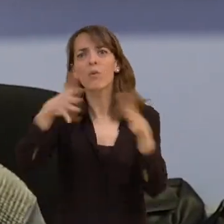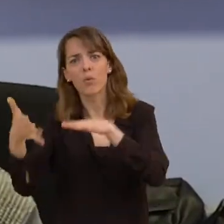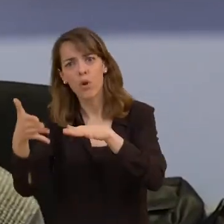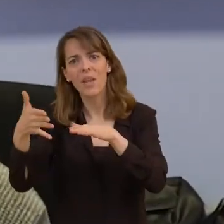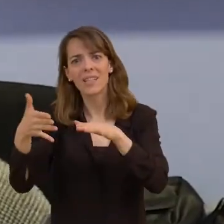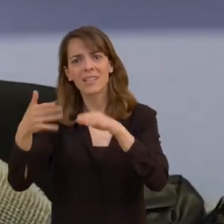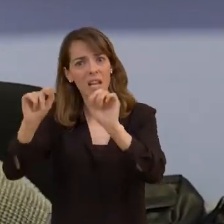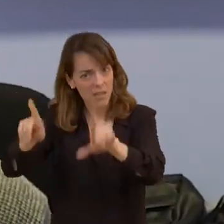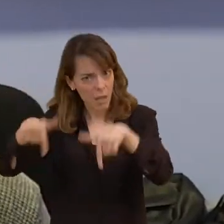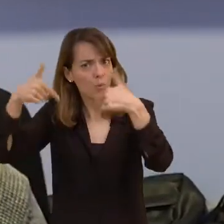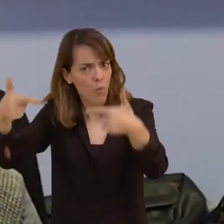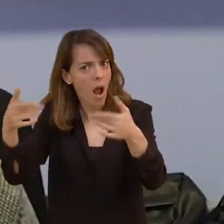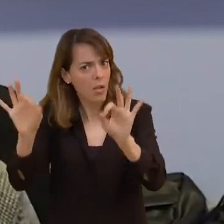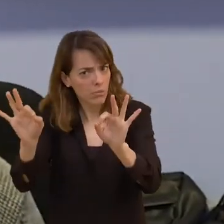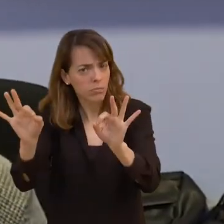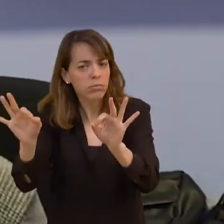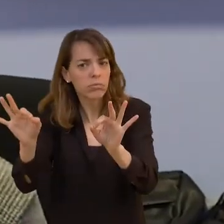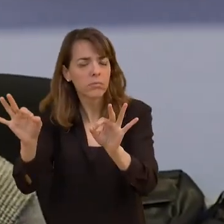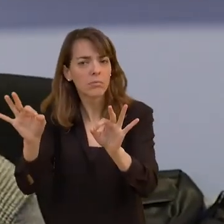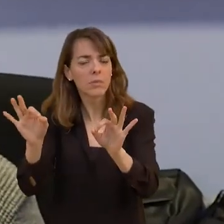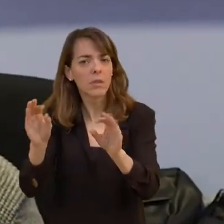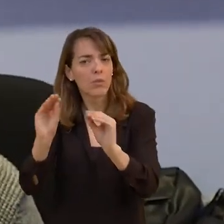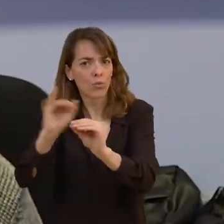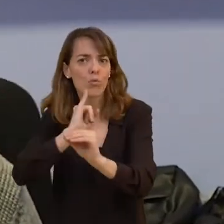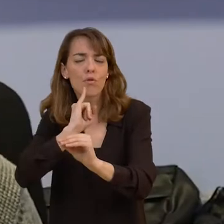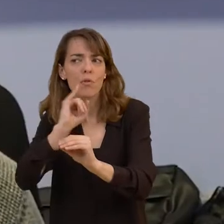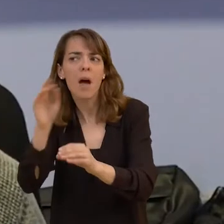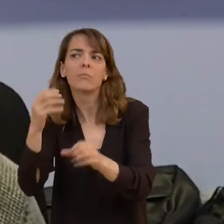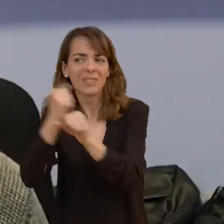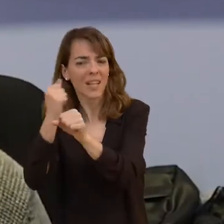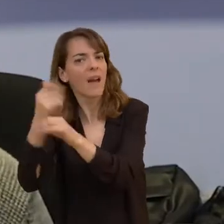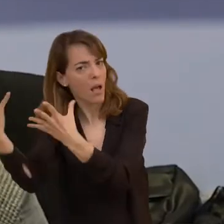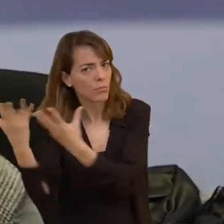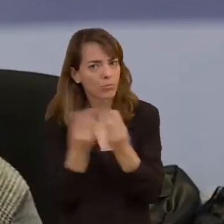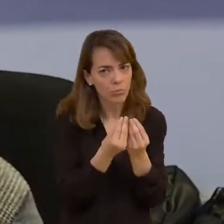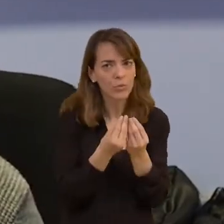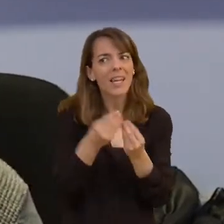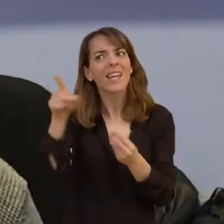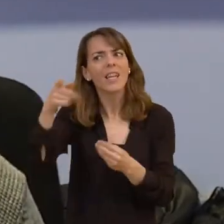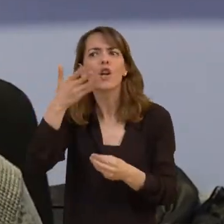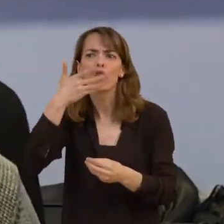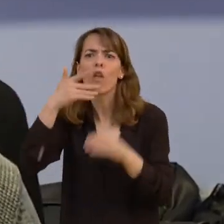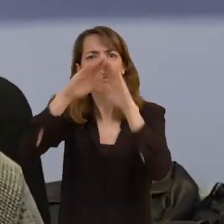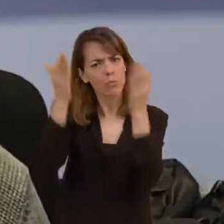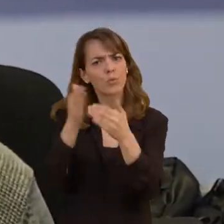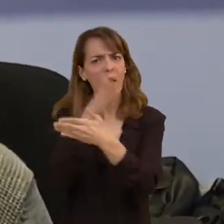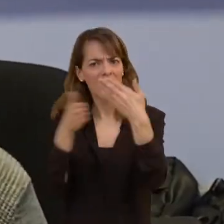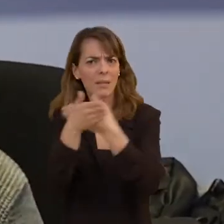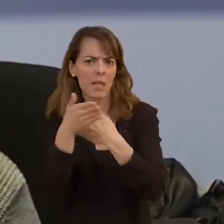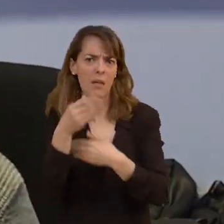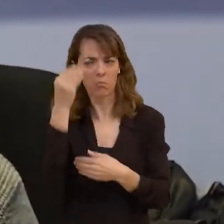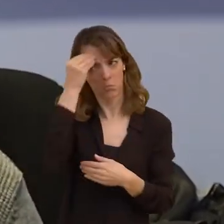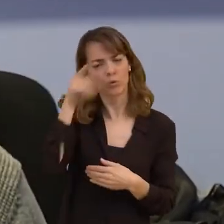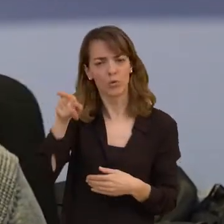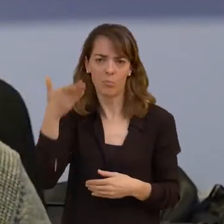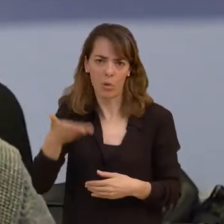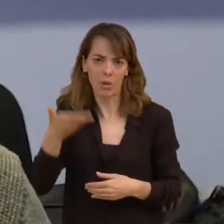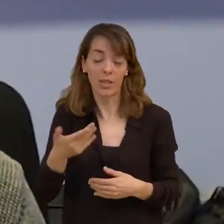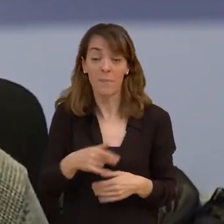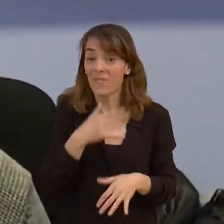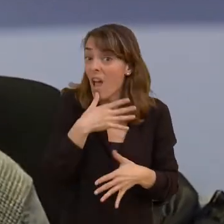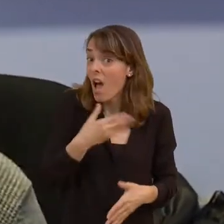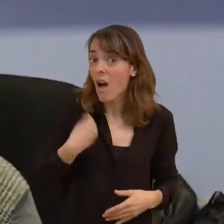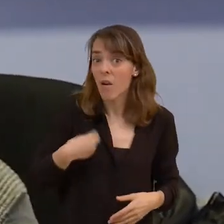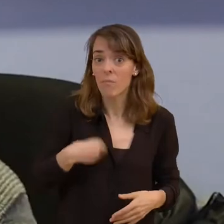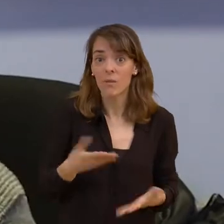no solo nativos y que hacen bien su trabajo sino que también conocen un poquito el mundo de la accesibilidad y creemos que es bastante importante Hoy en